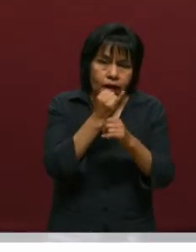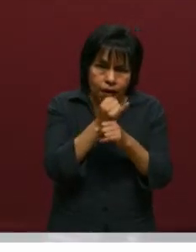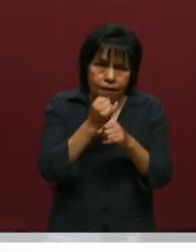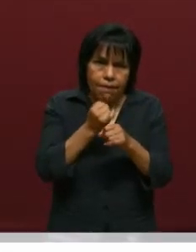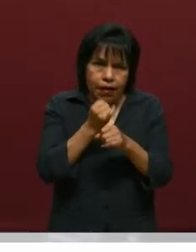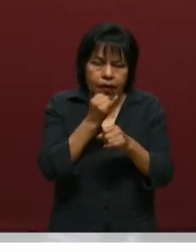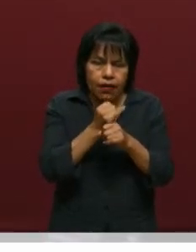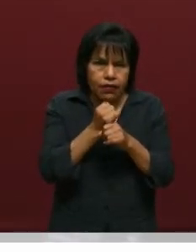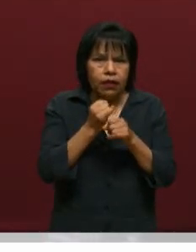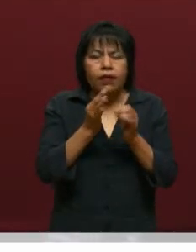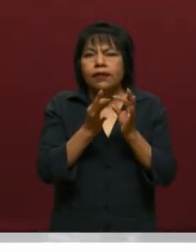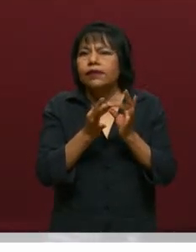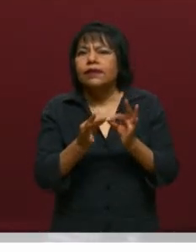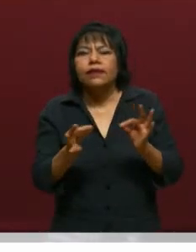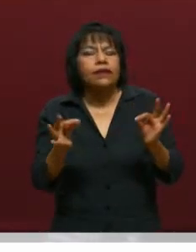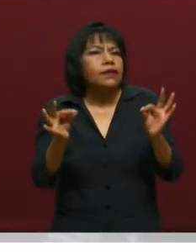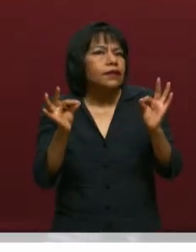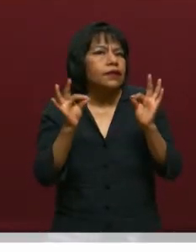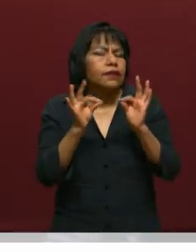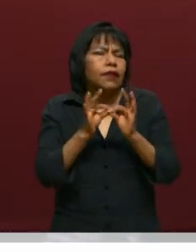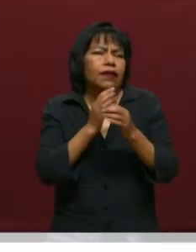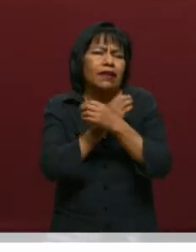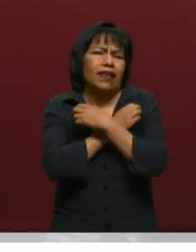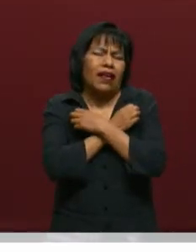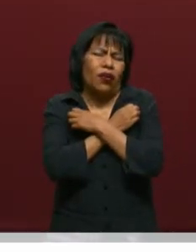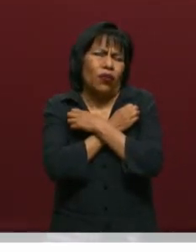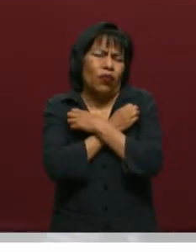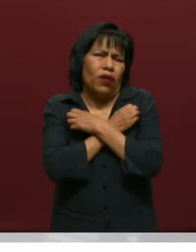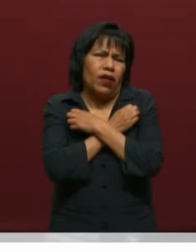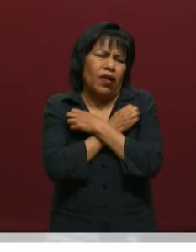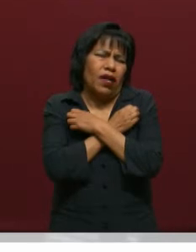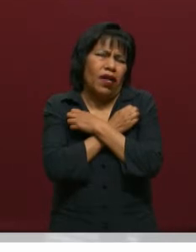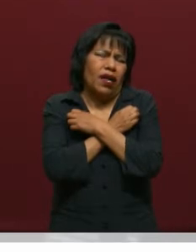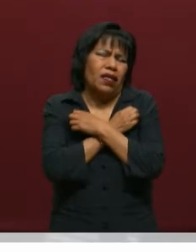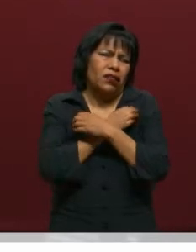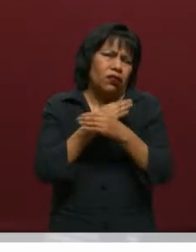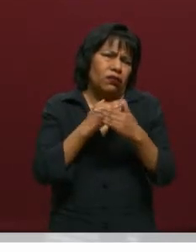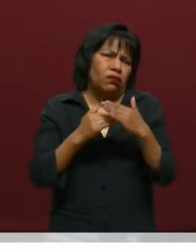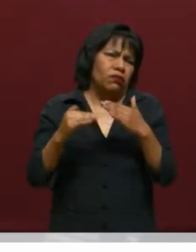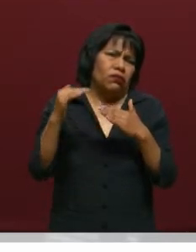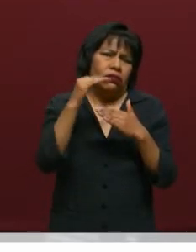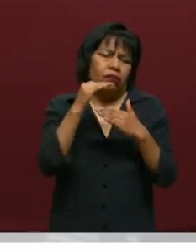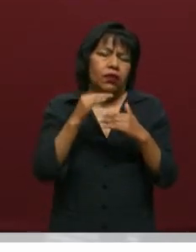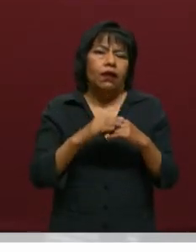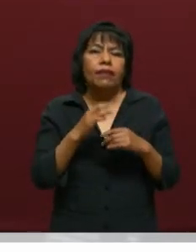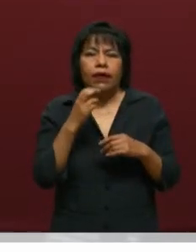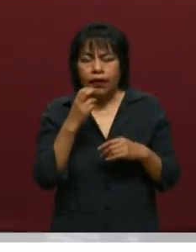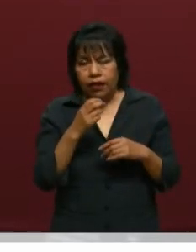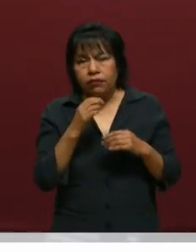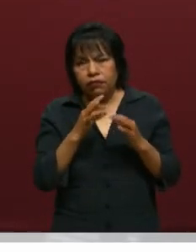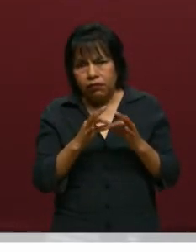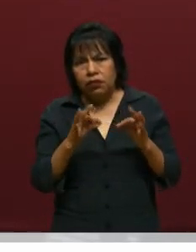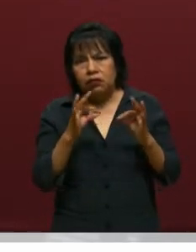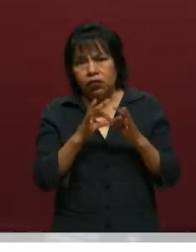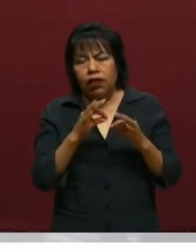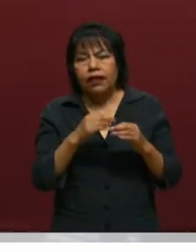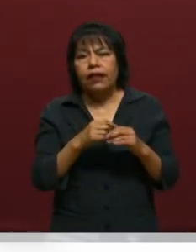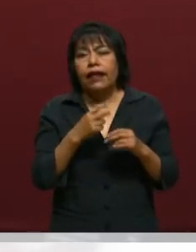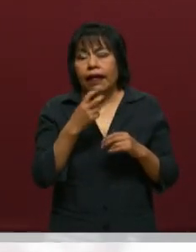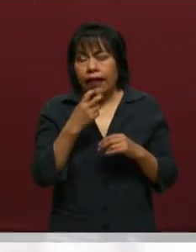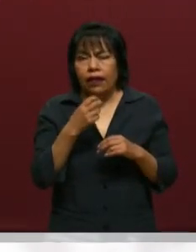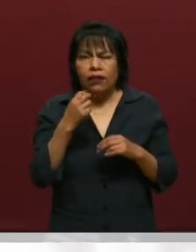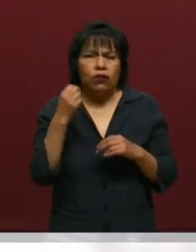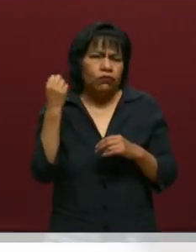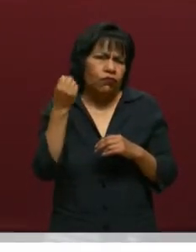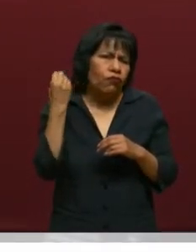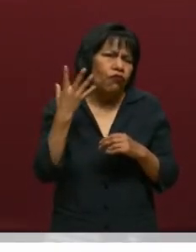es un pilar muy importante dentro de la educación superior, así es que, bueno, pues es muy importante que este tipo de